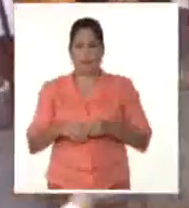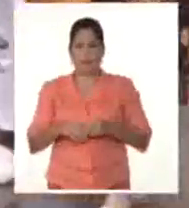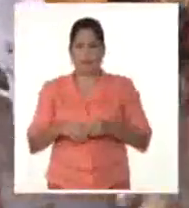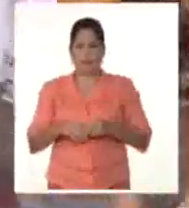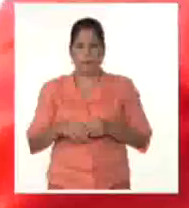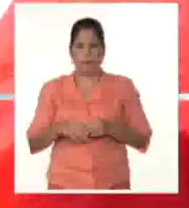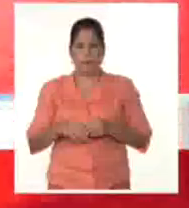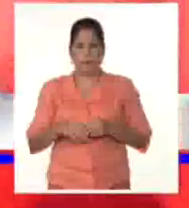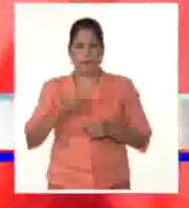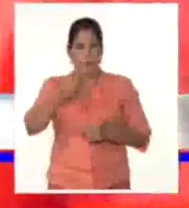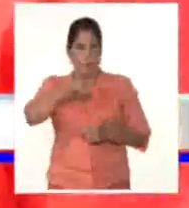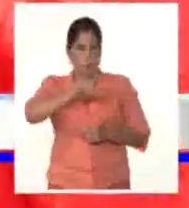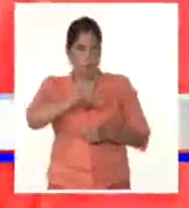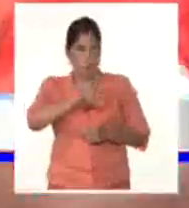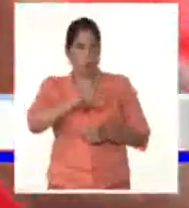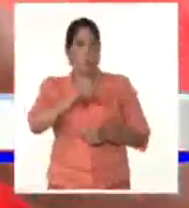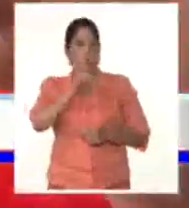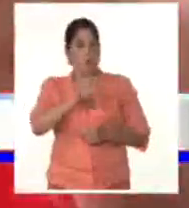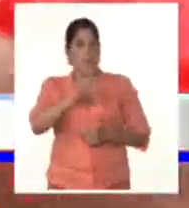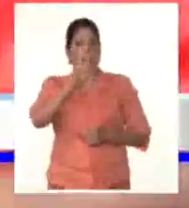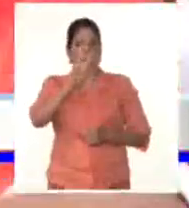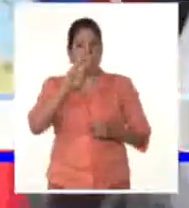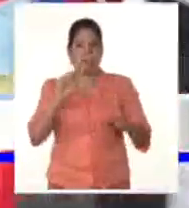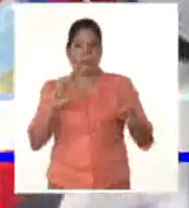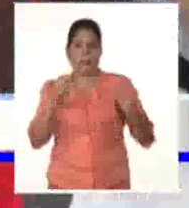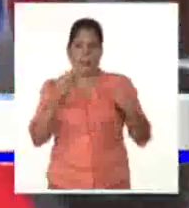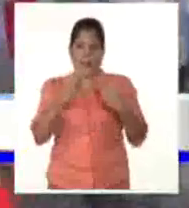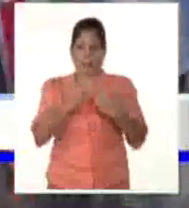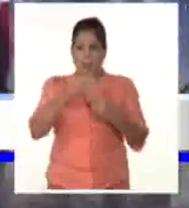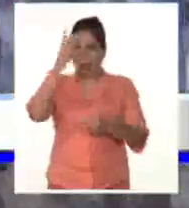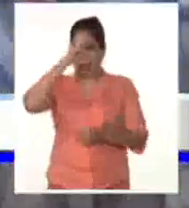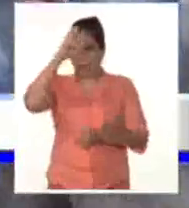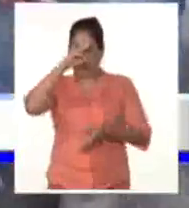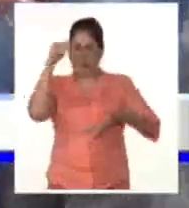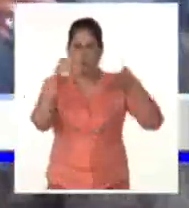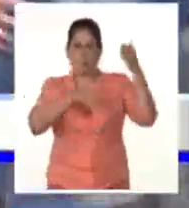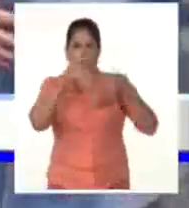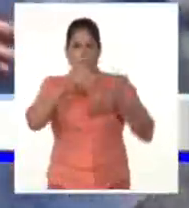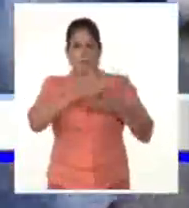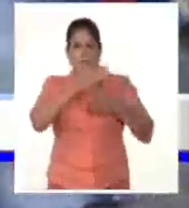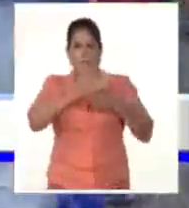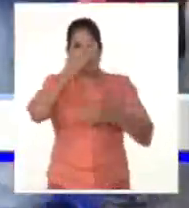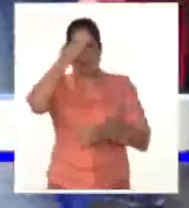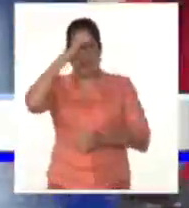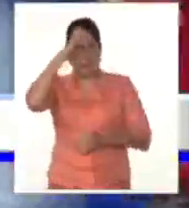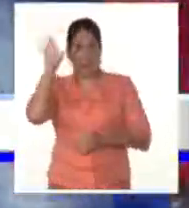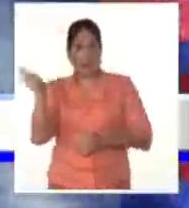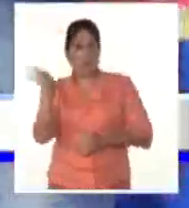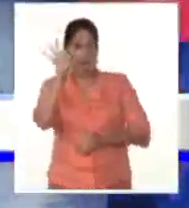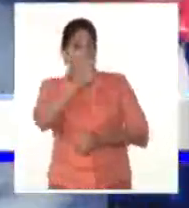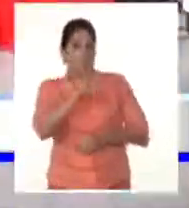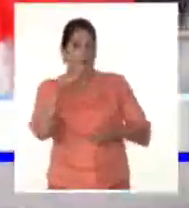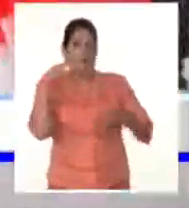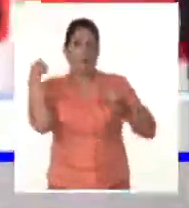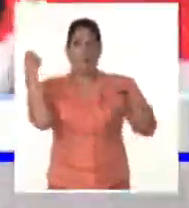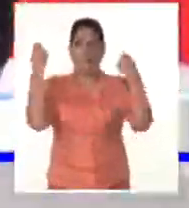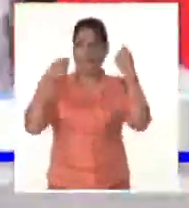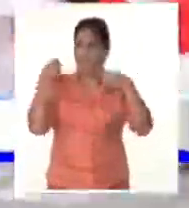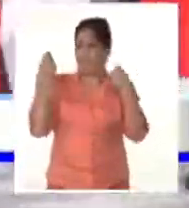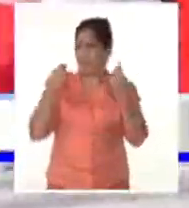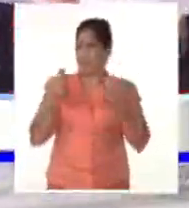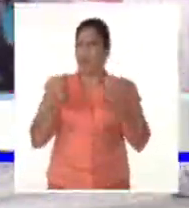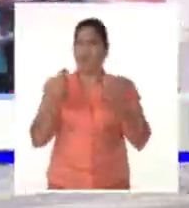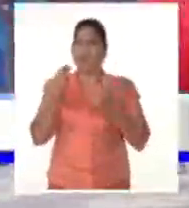Para julio próximo será la tercera ocasión que México asista a Santiago como invitado a la Fiesta del Fuego.